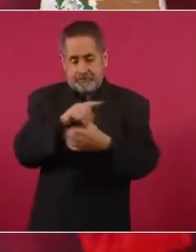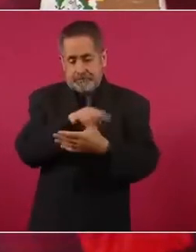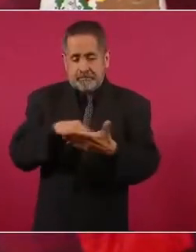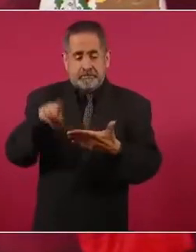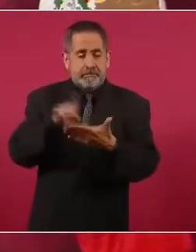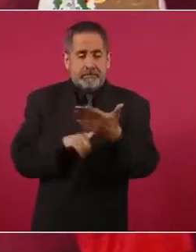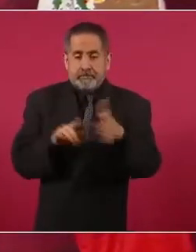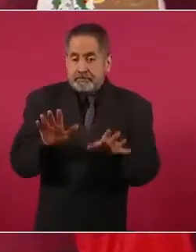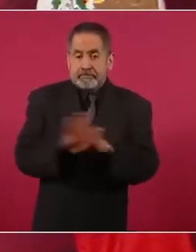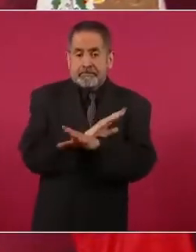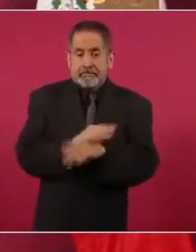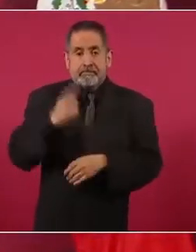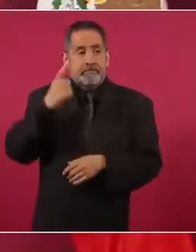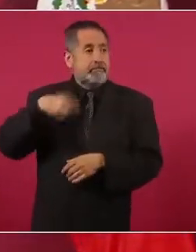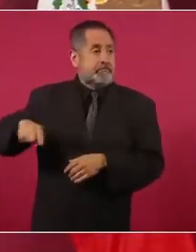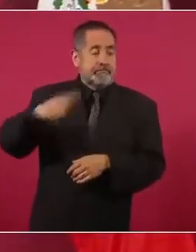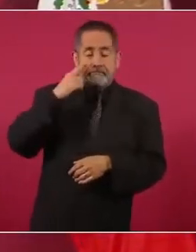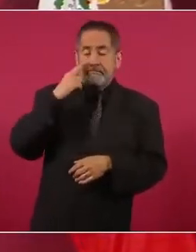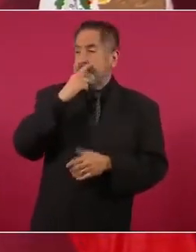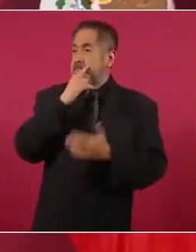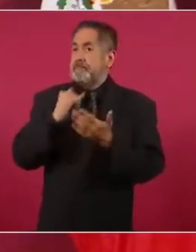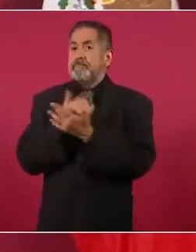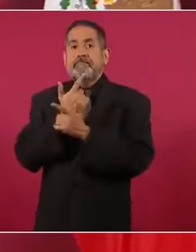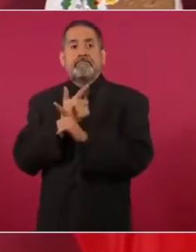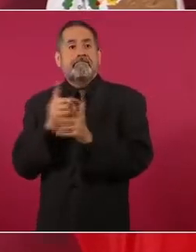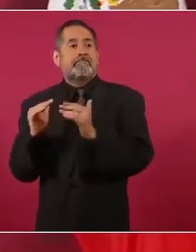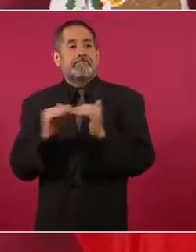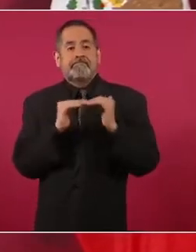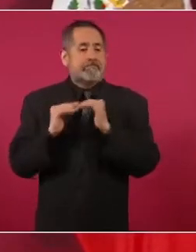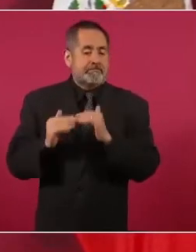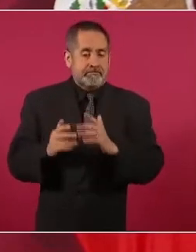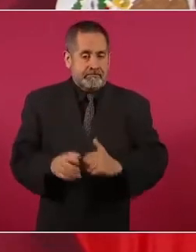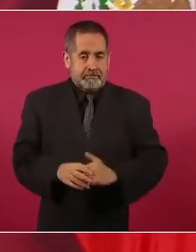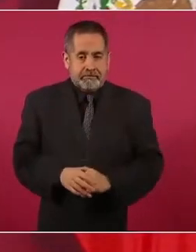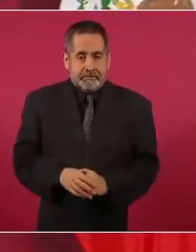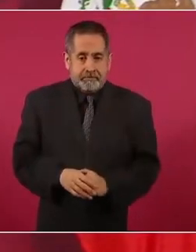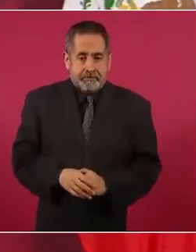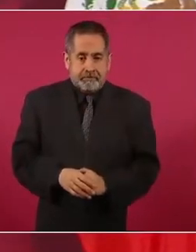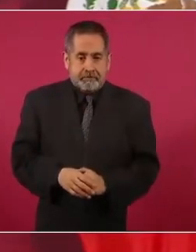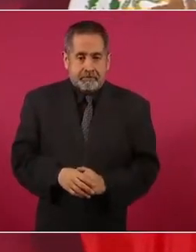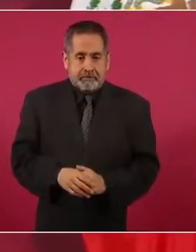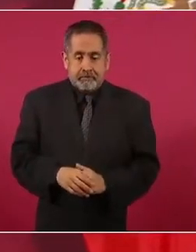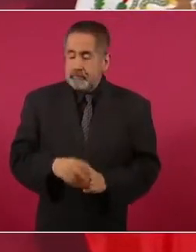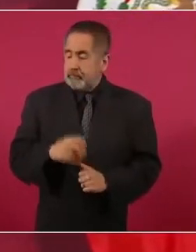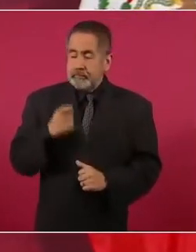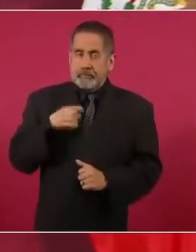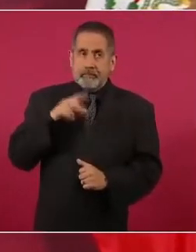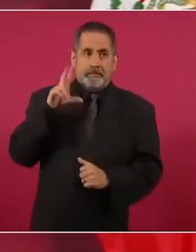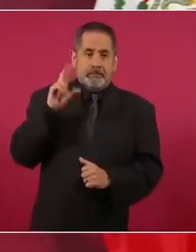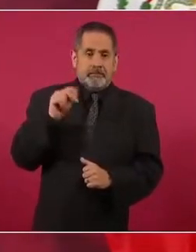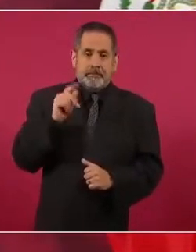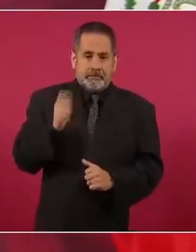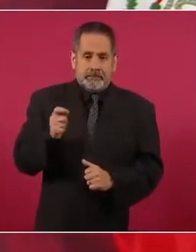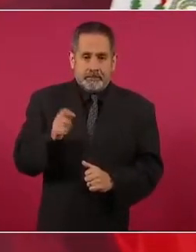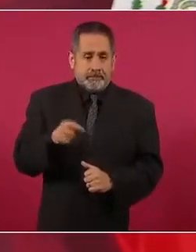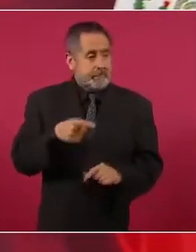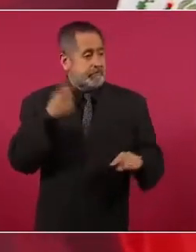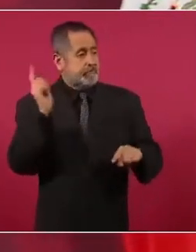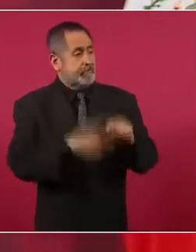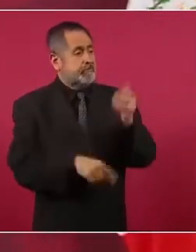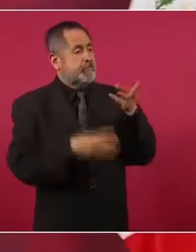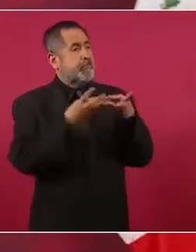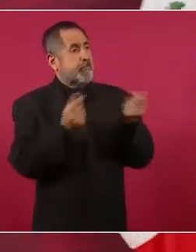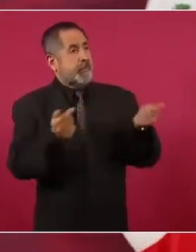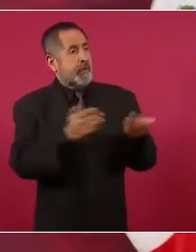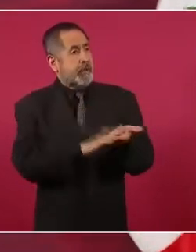democracia, no es desaparecer